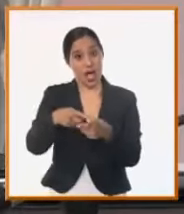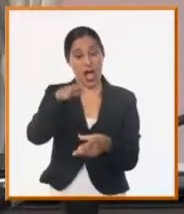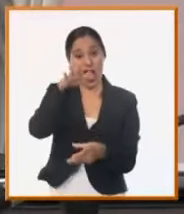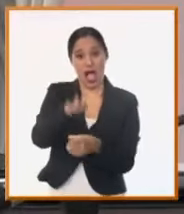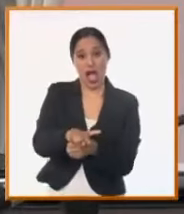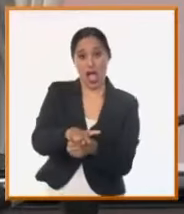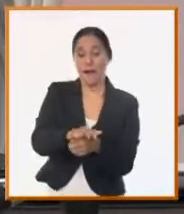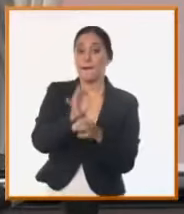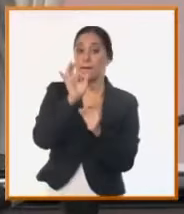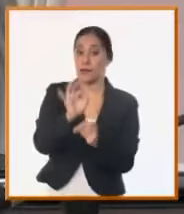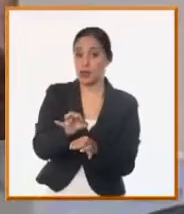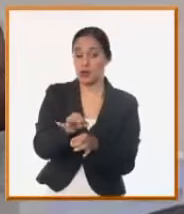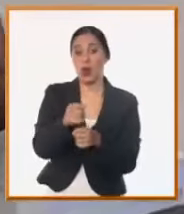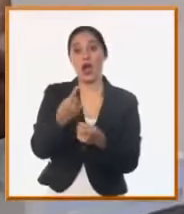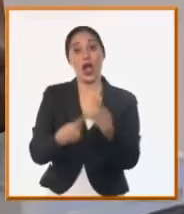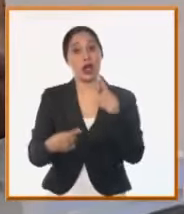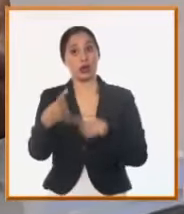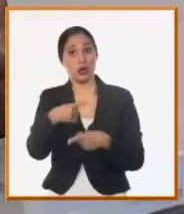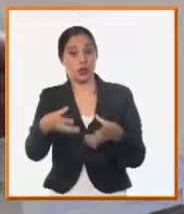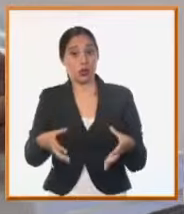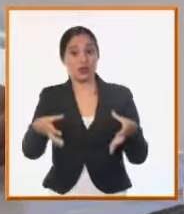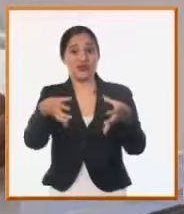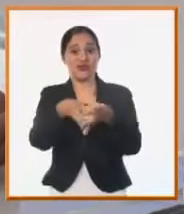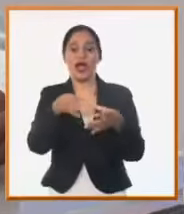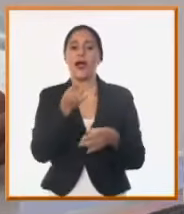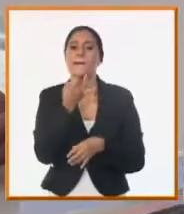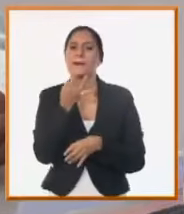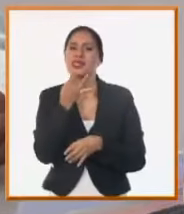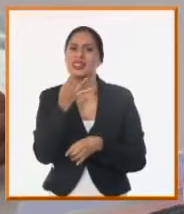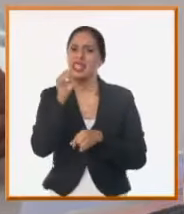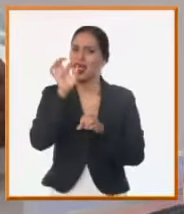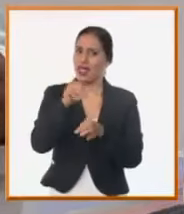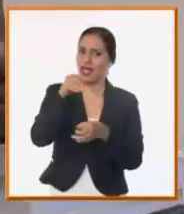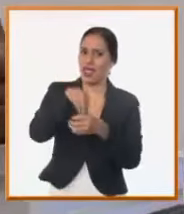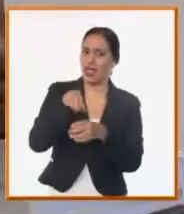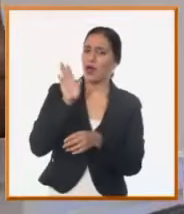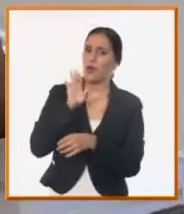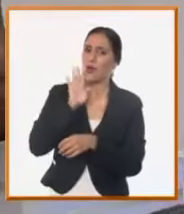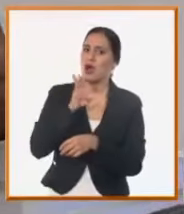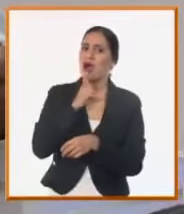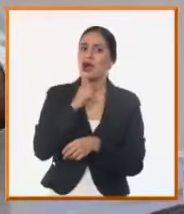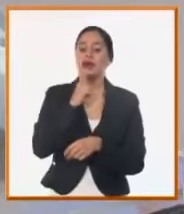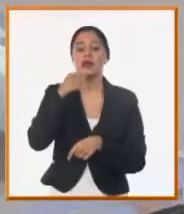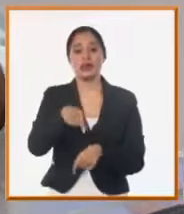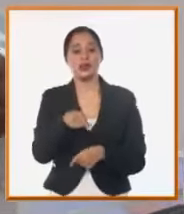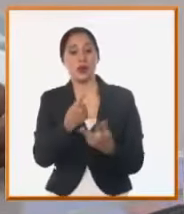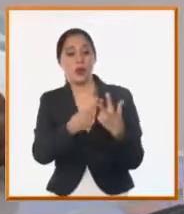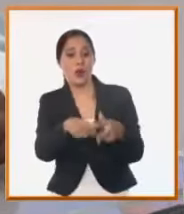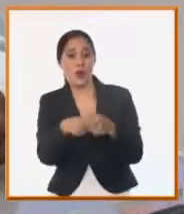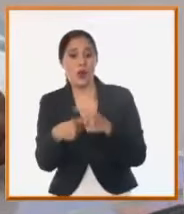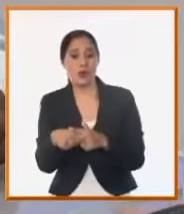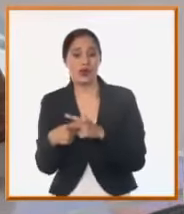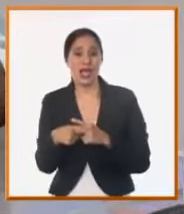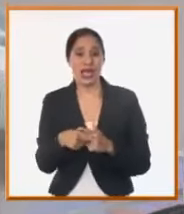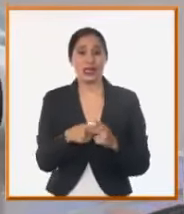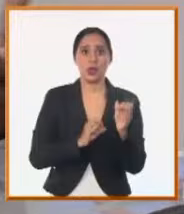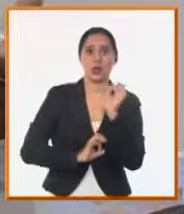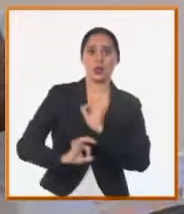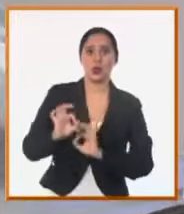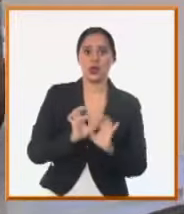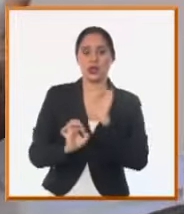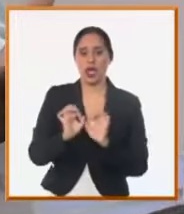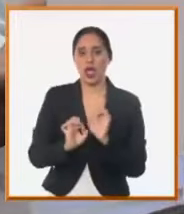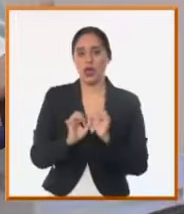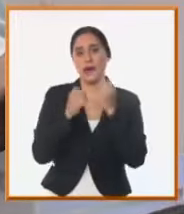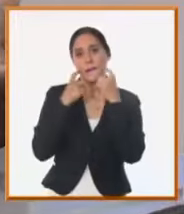la fosa céltica que es un problema que pasa es un sistema de tratamiento de aguas residuales primario que